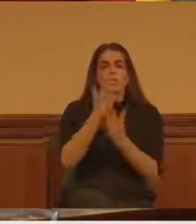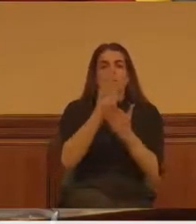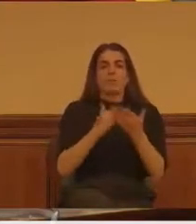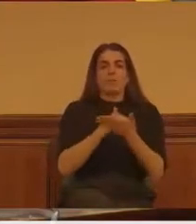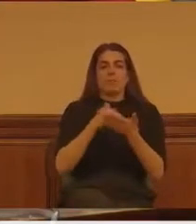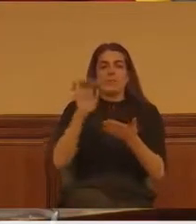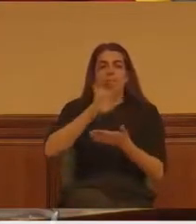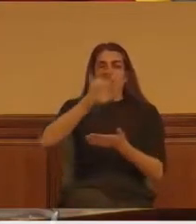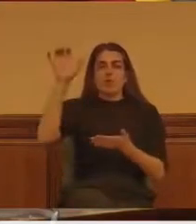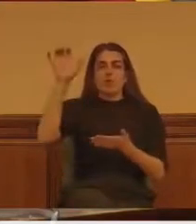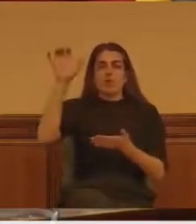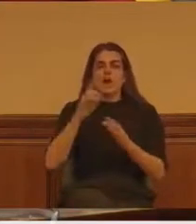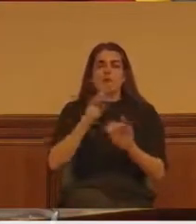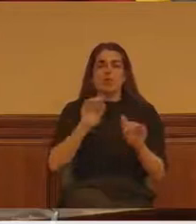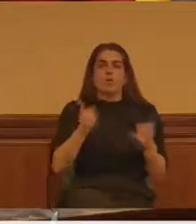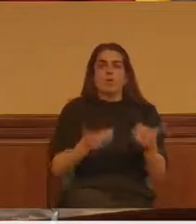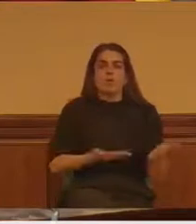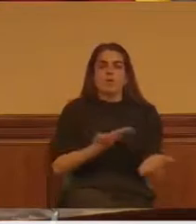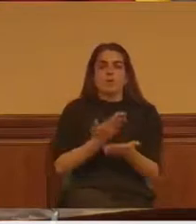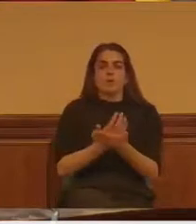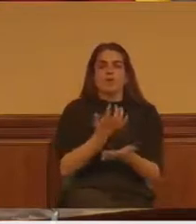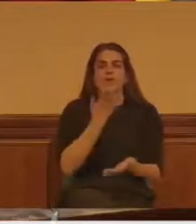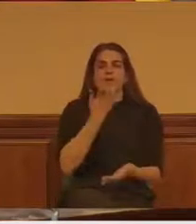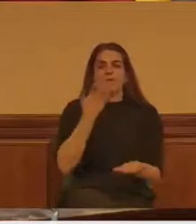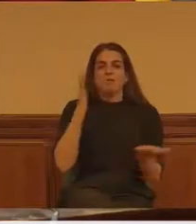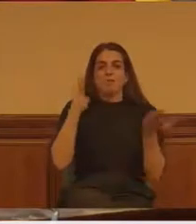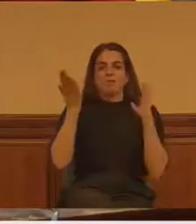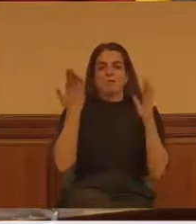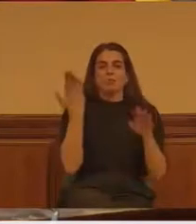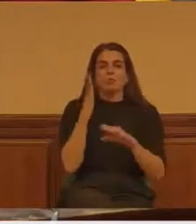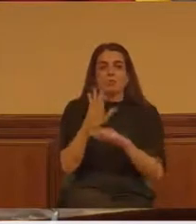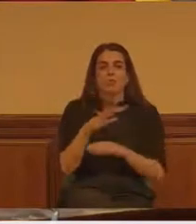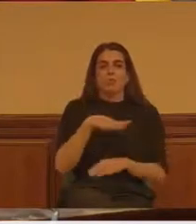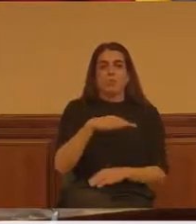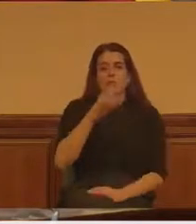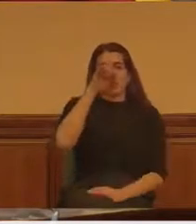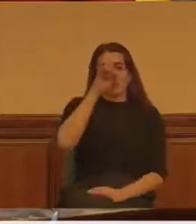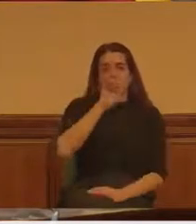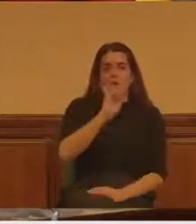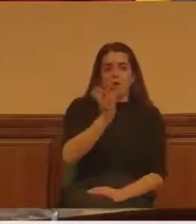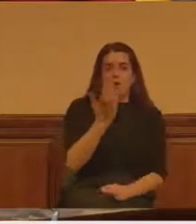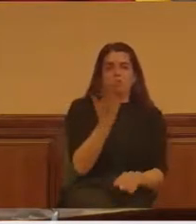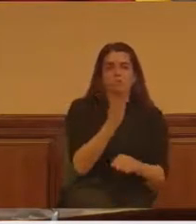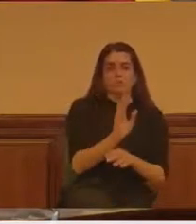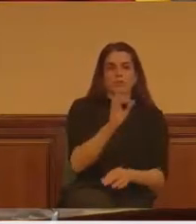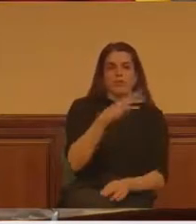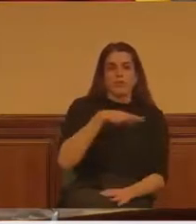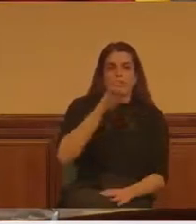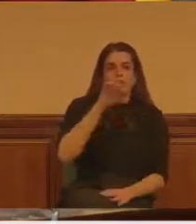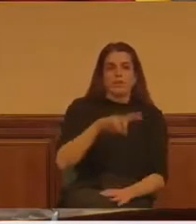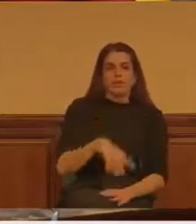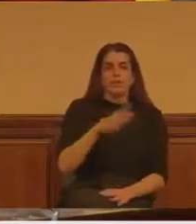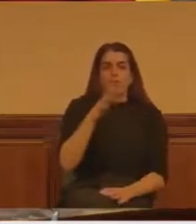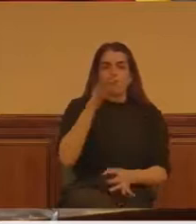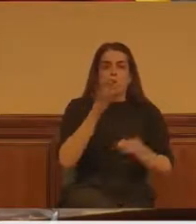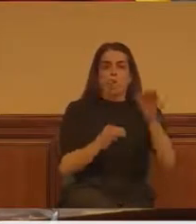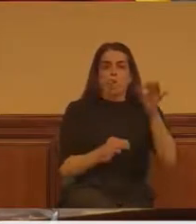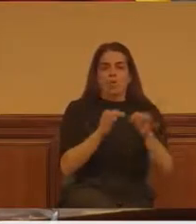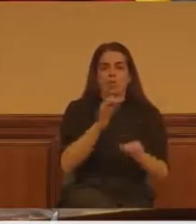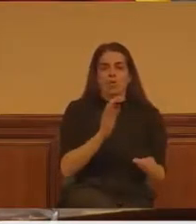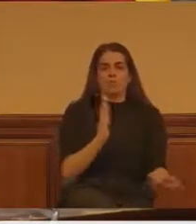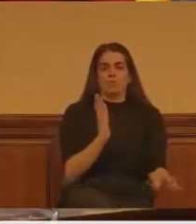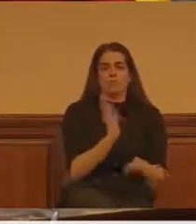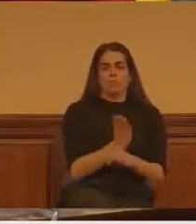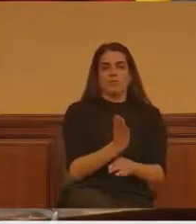Porque podemos poner ejemplos brutos, pero podemos poner otros ridículos. Acaba de terminar el calvario judicial al que ha sido sometido la